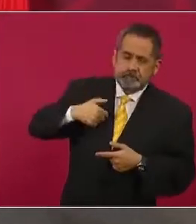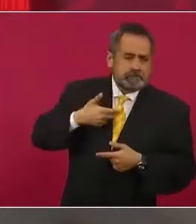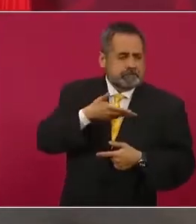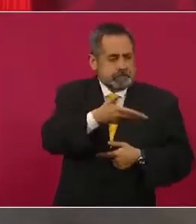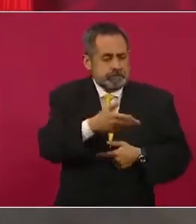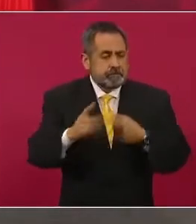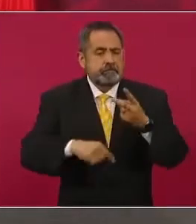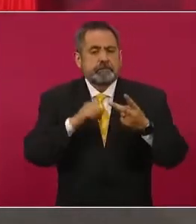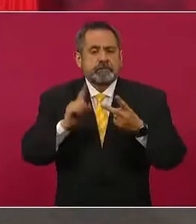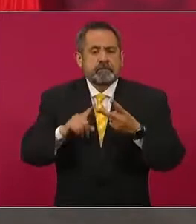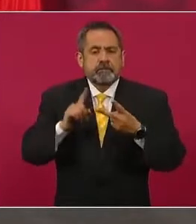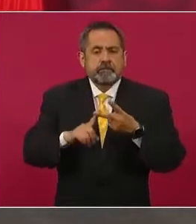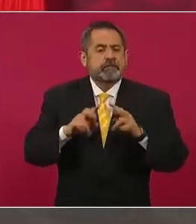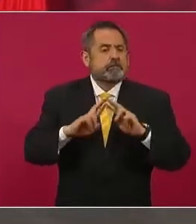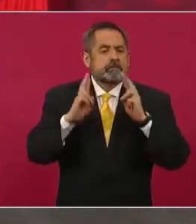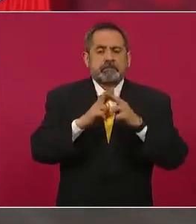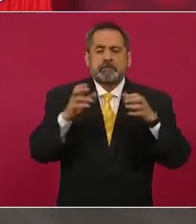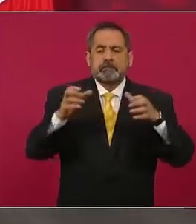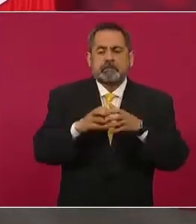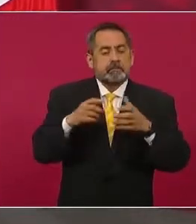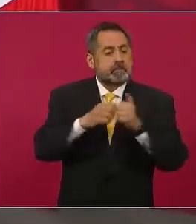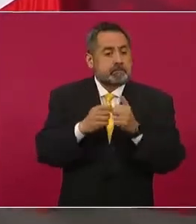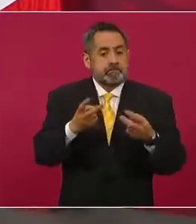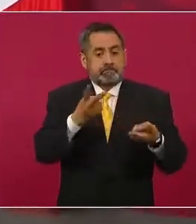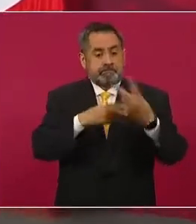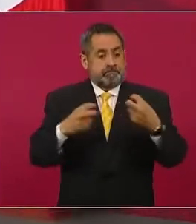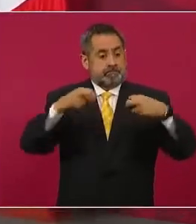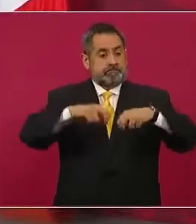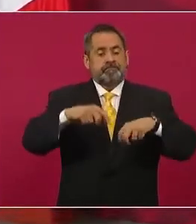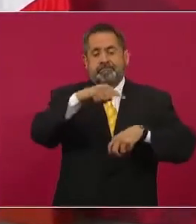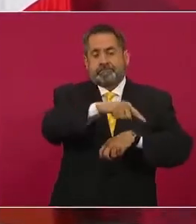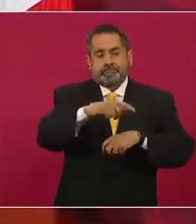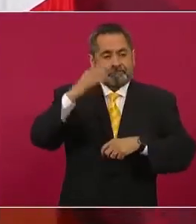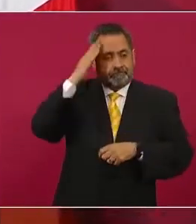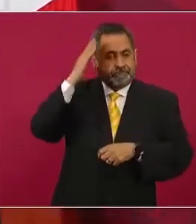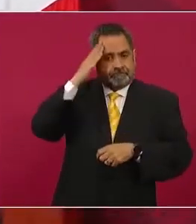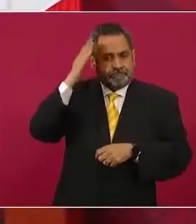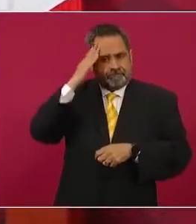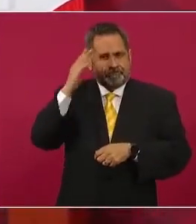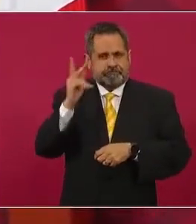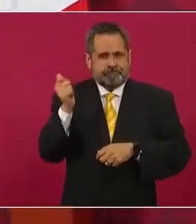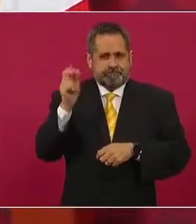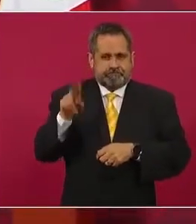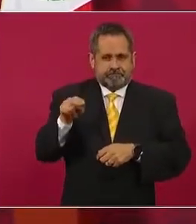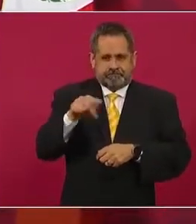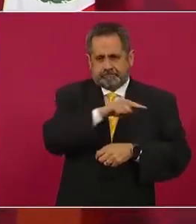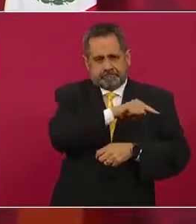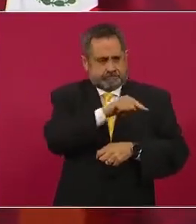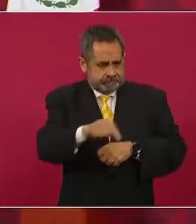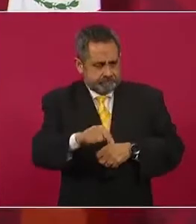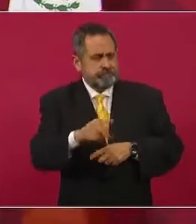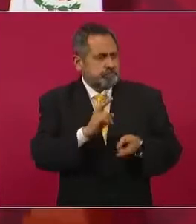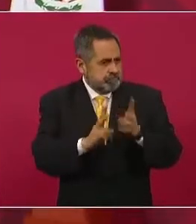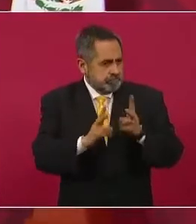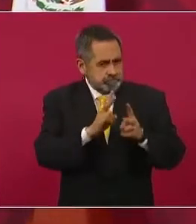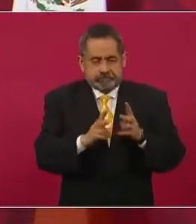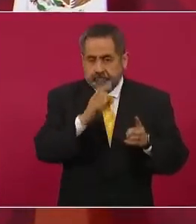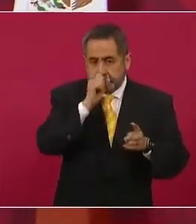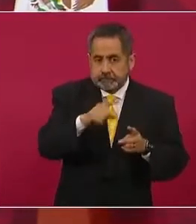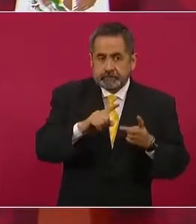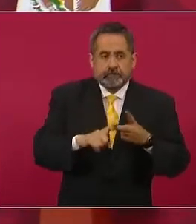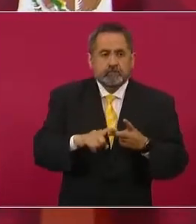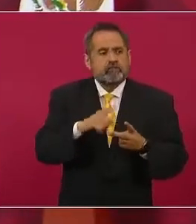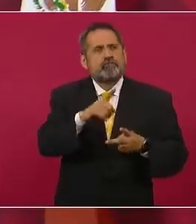La segunda fue una reunión donde estuvo presente el dirigente nacional del PAN, estuvo presente un